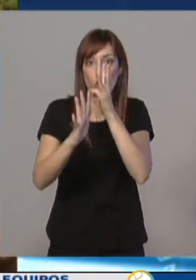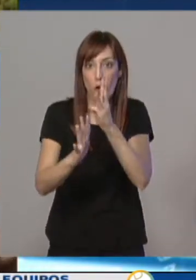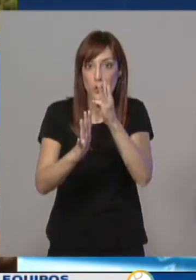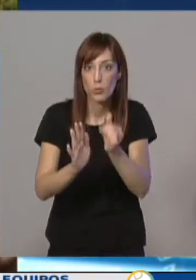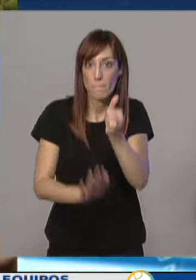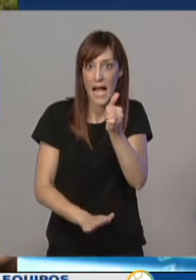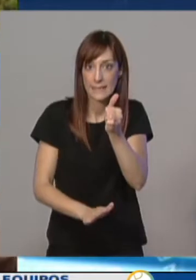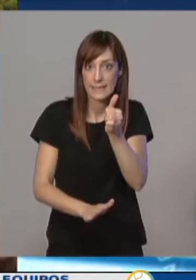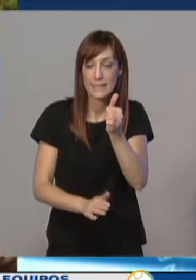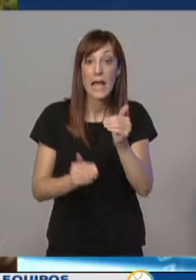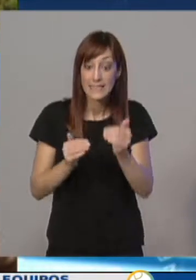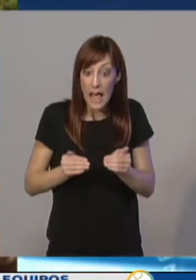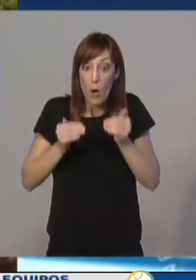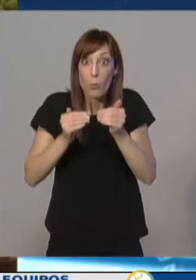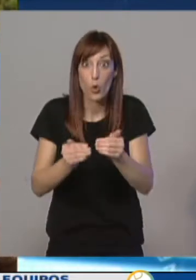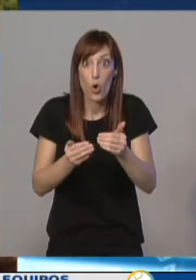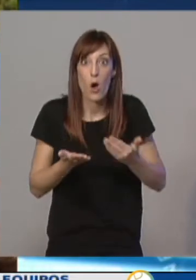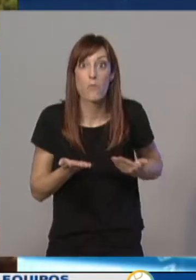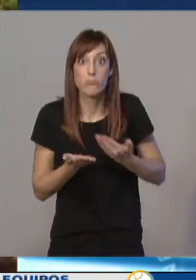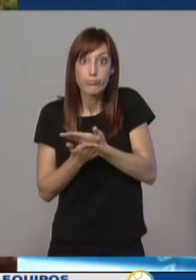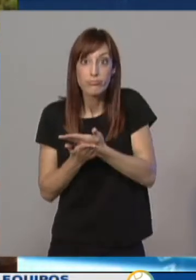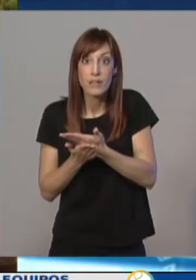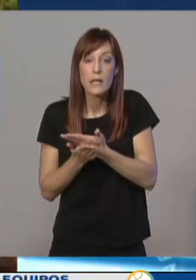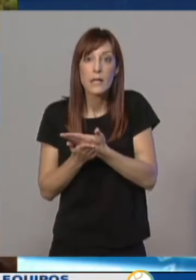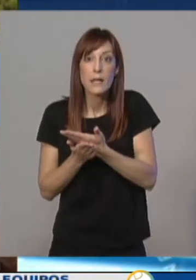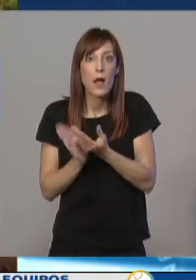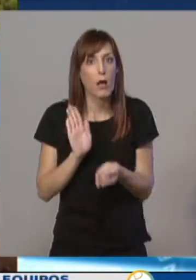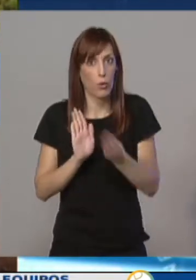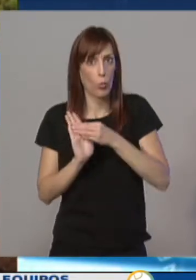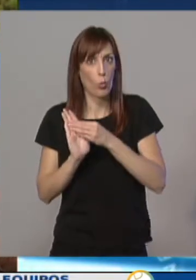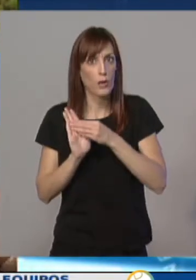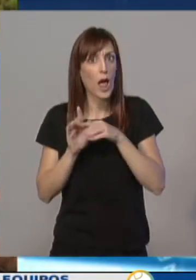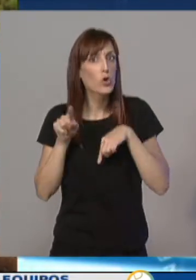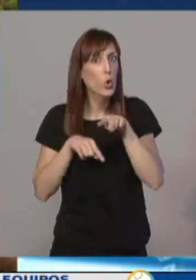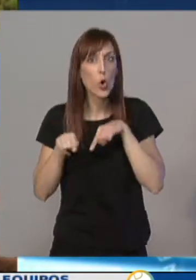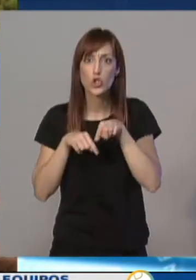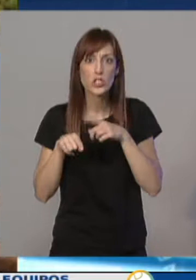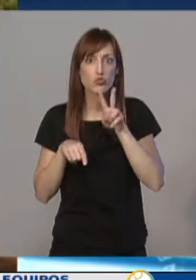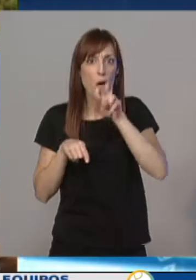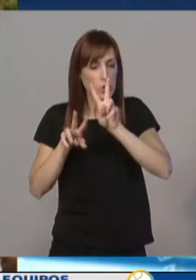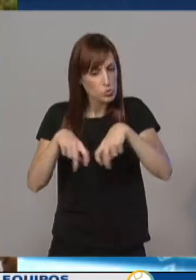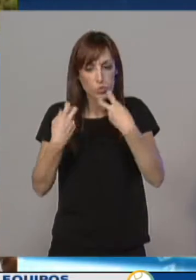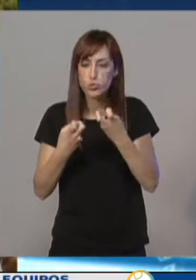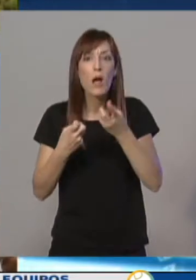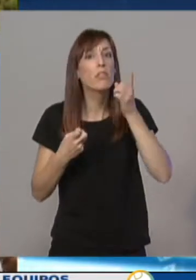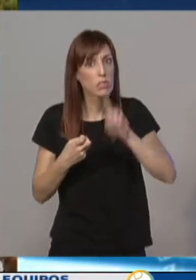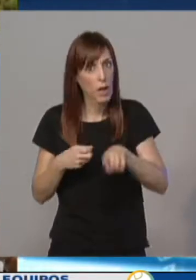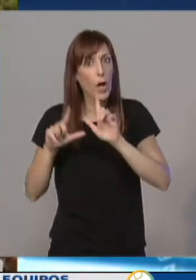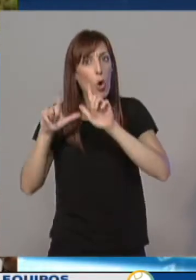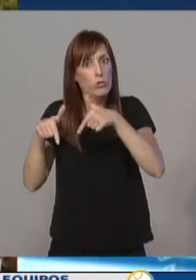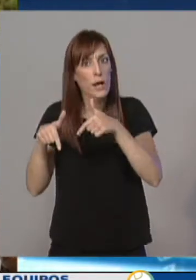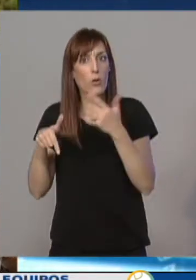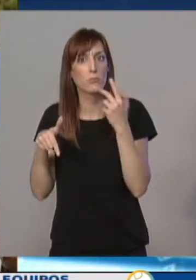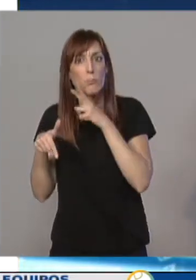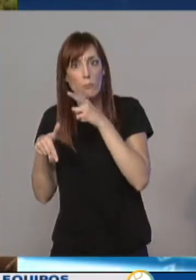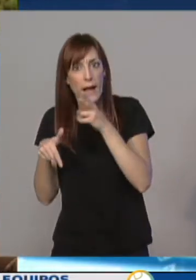Esta prórroga incluía la renovación de toda la flota así como de los contenedores tanto verdes como amarillos